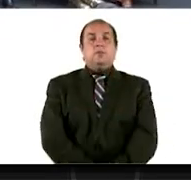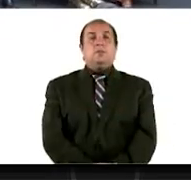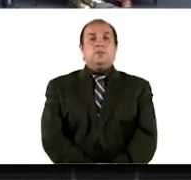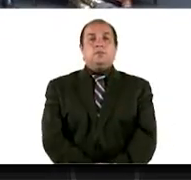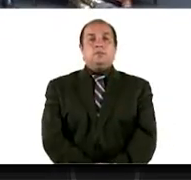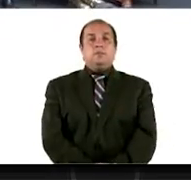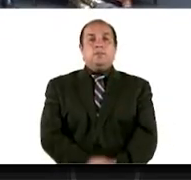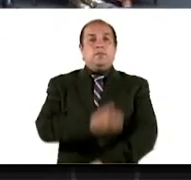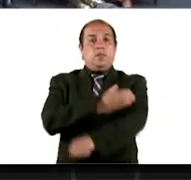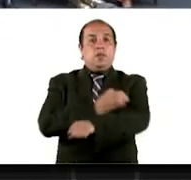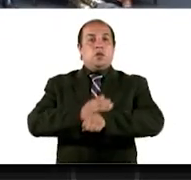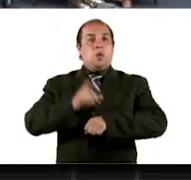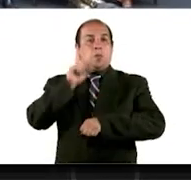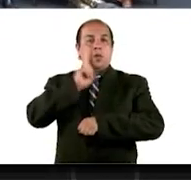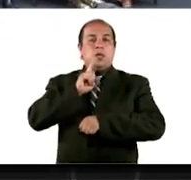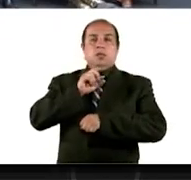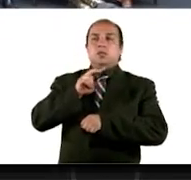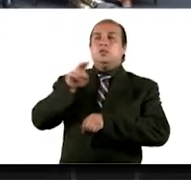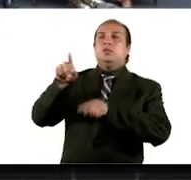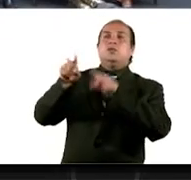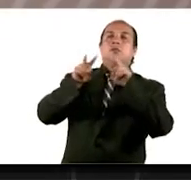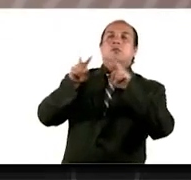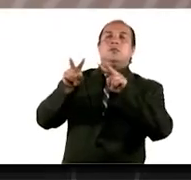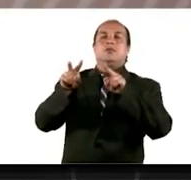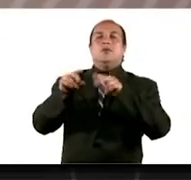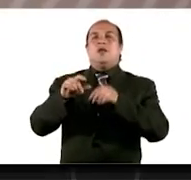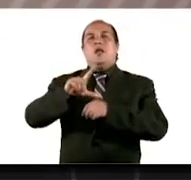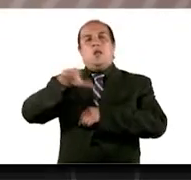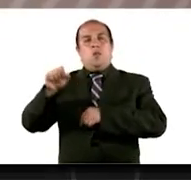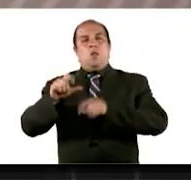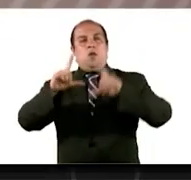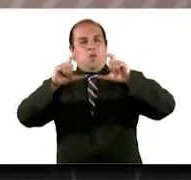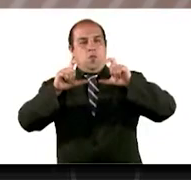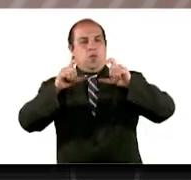A mis compañeros que están por allá, a ver si luego les regalamos una foto también.